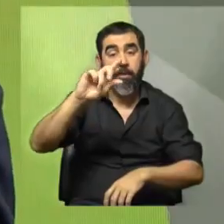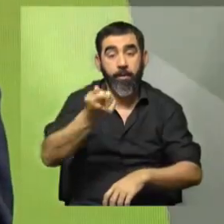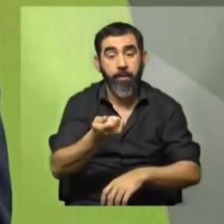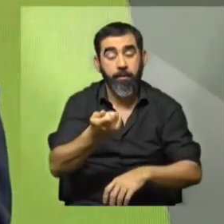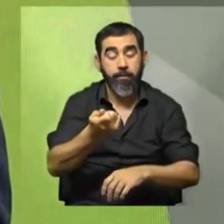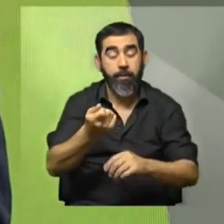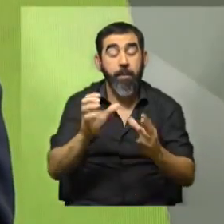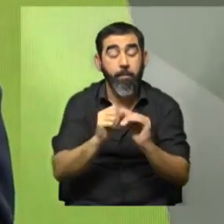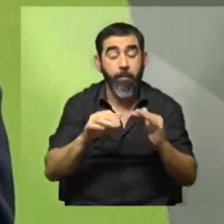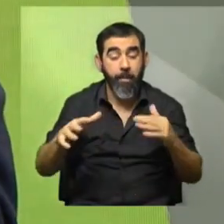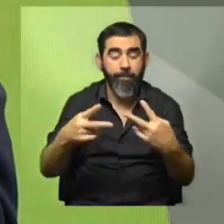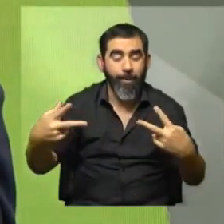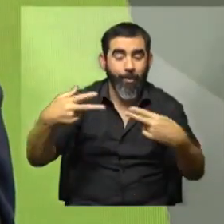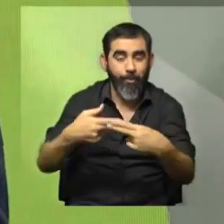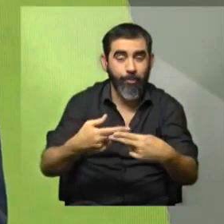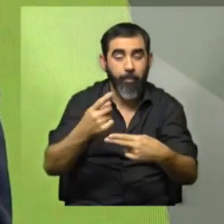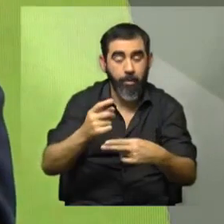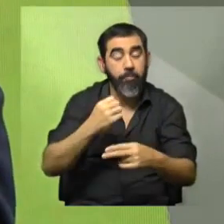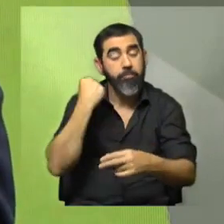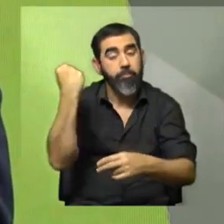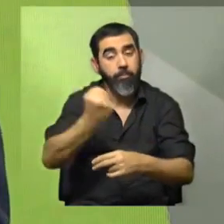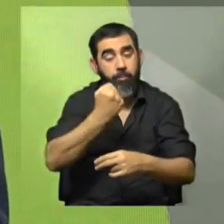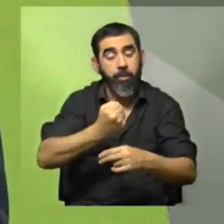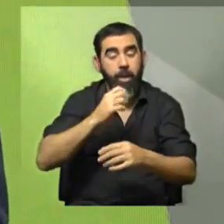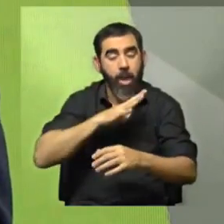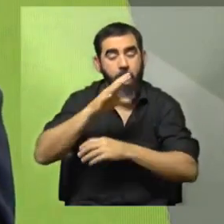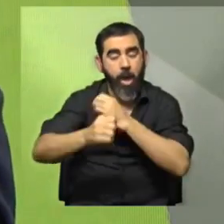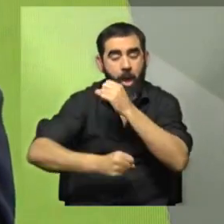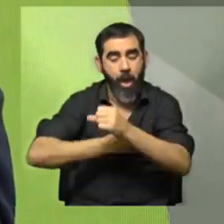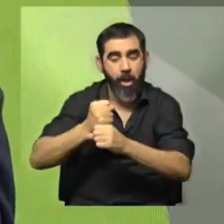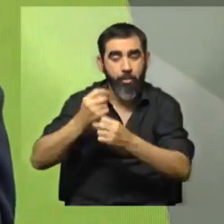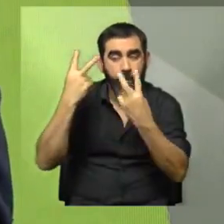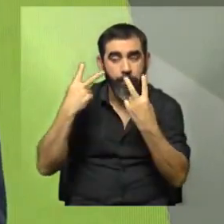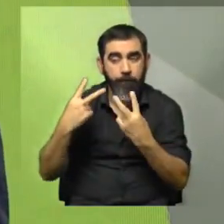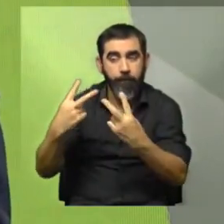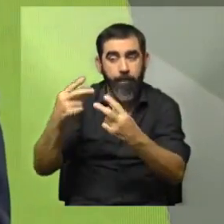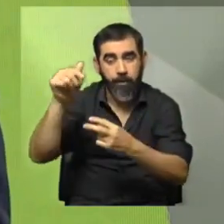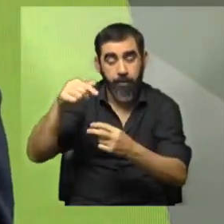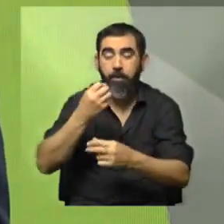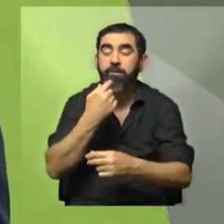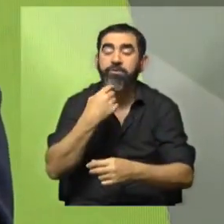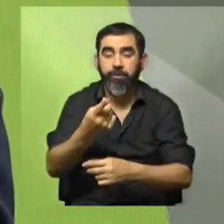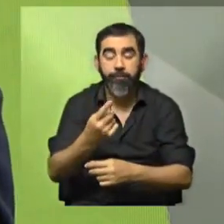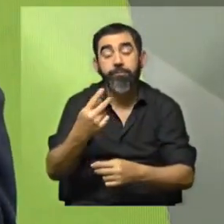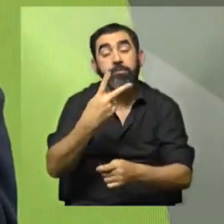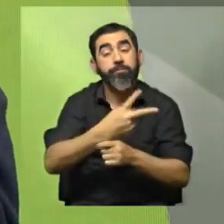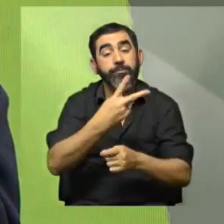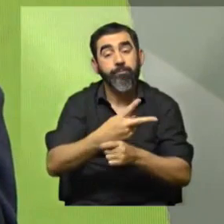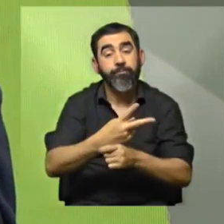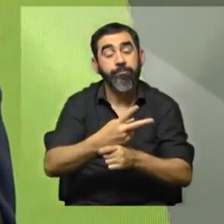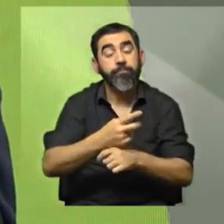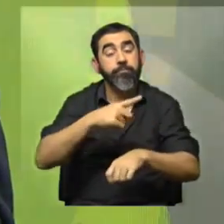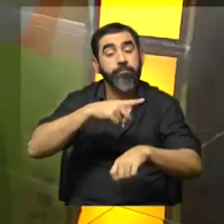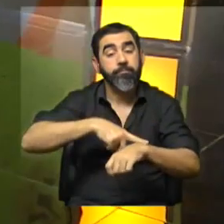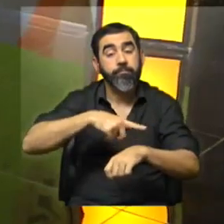descontinúa un poco, pero algo que se hace recurrentemente desde hace muchos años y da resultado. Dos, el tiempo